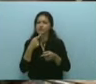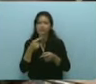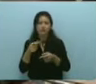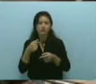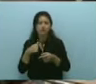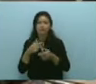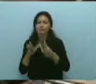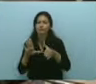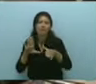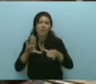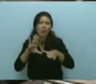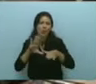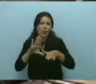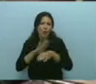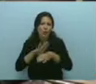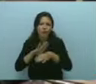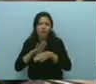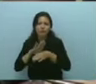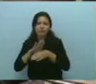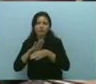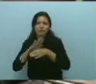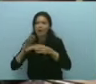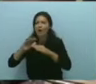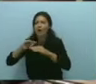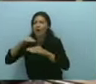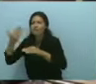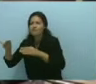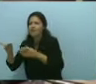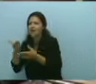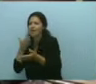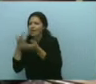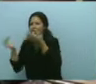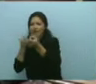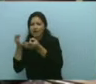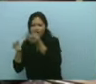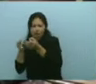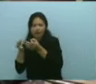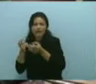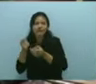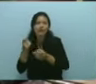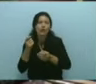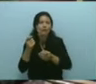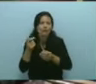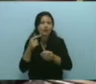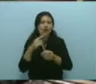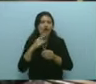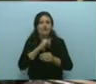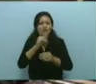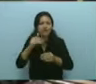estaba afuera en el momento de la votación por los incidentes y quería dejarlo en claro.